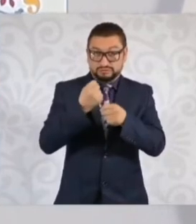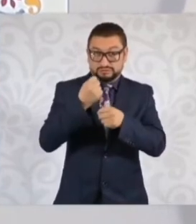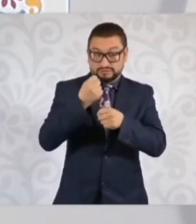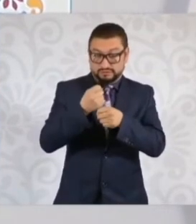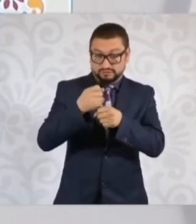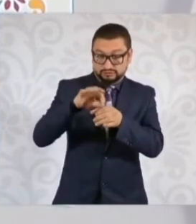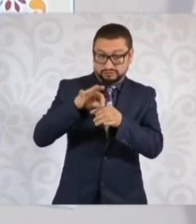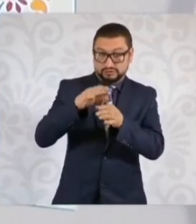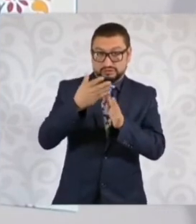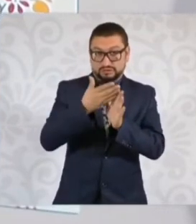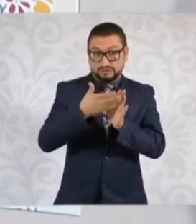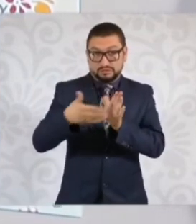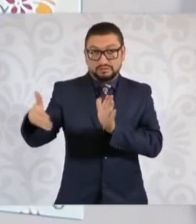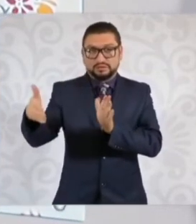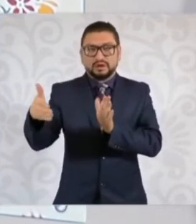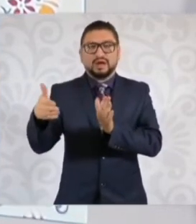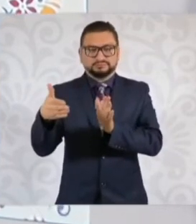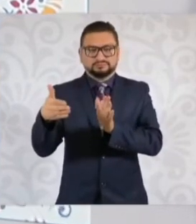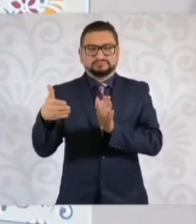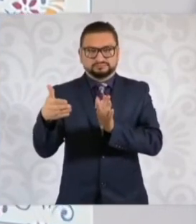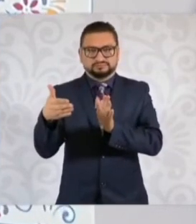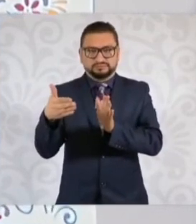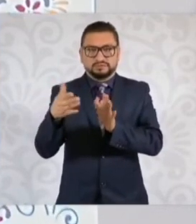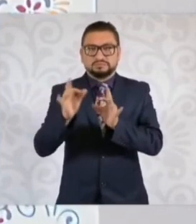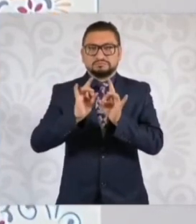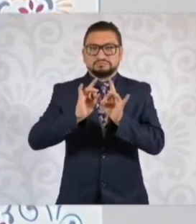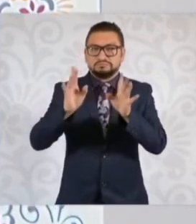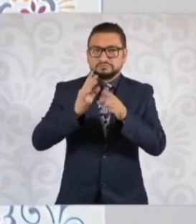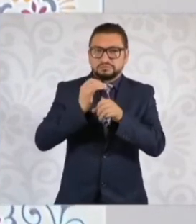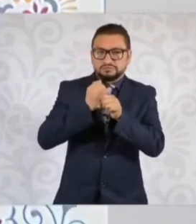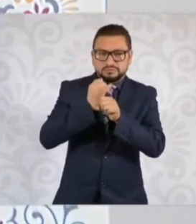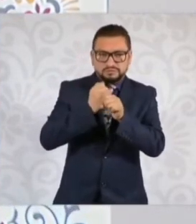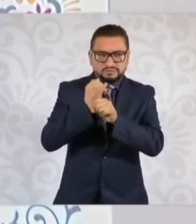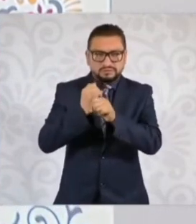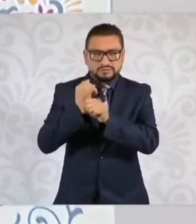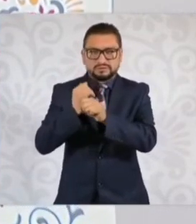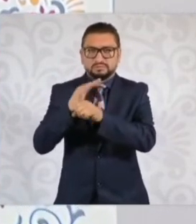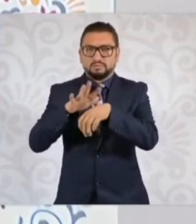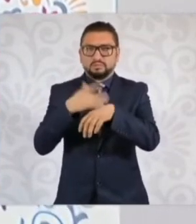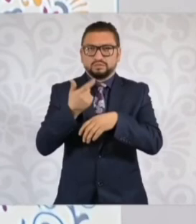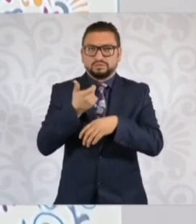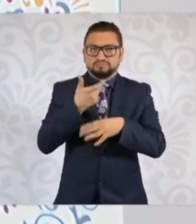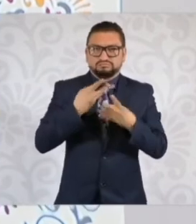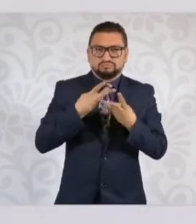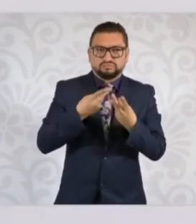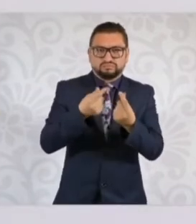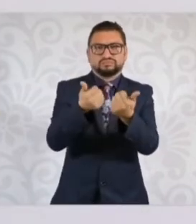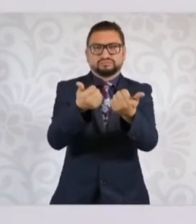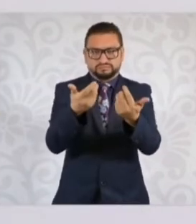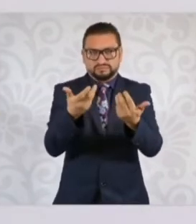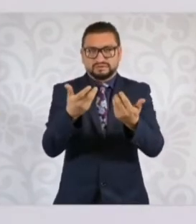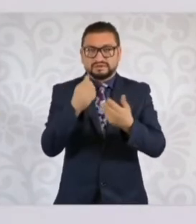elección, abre una investigación por gastos de campaña y el día de ayer